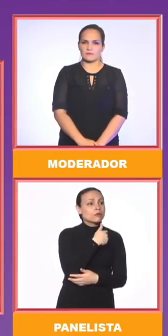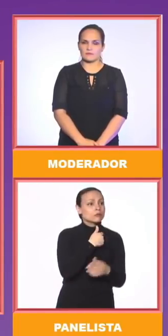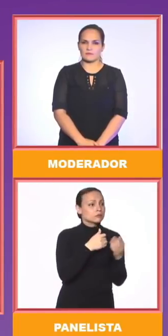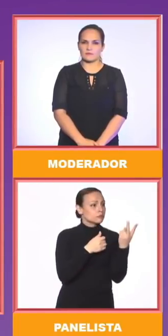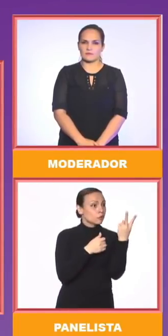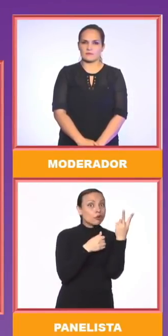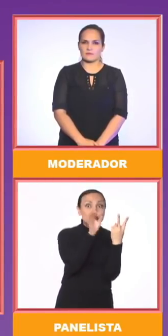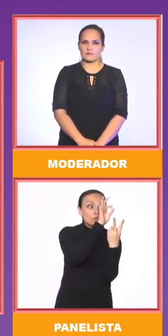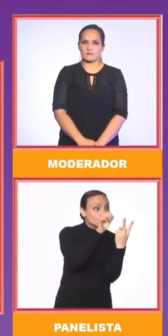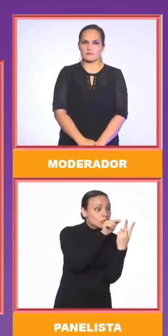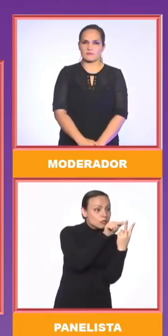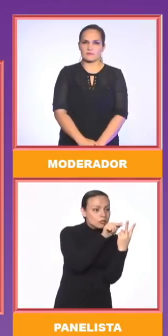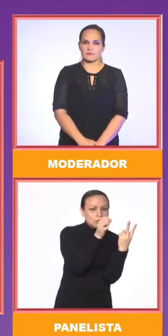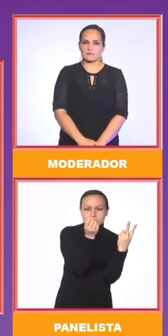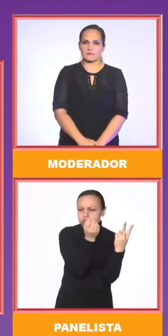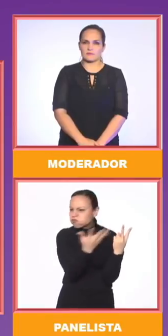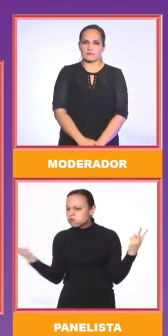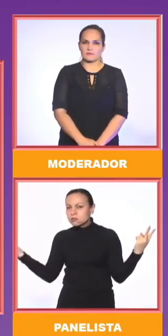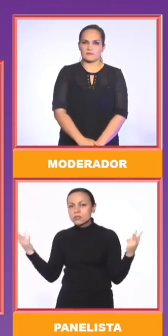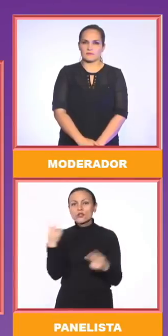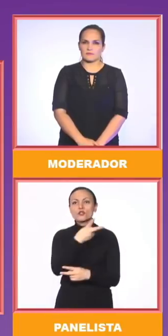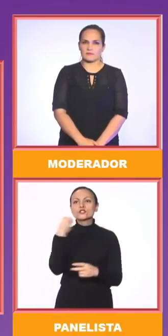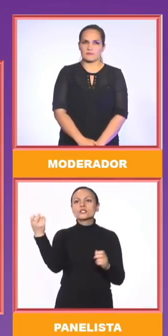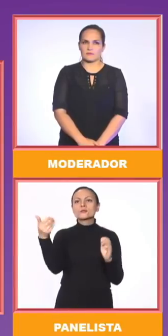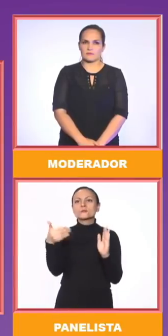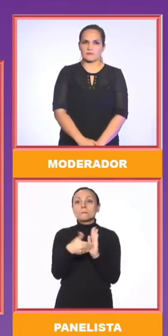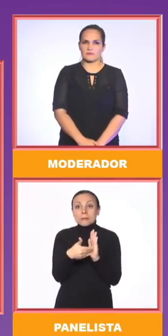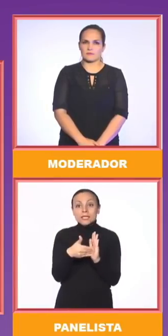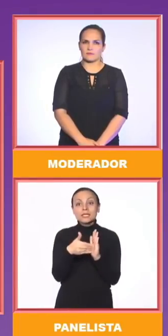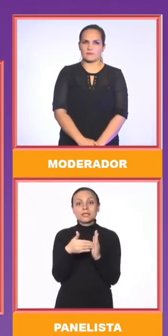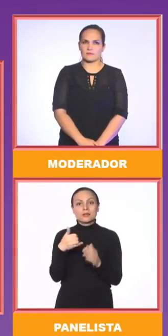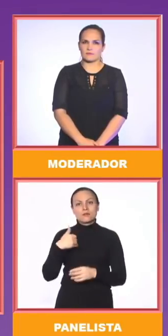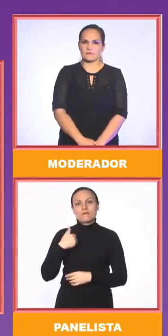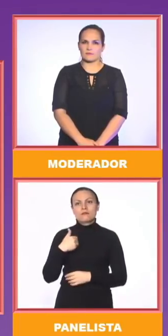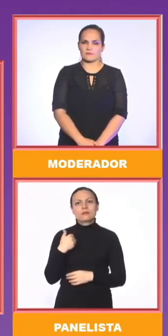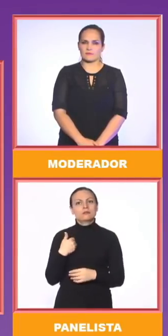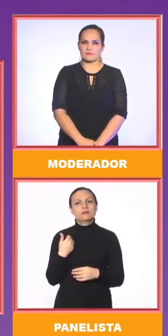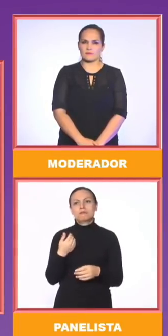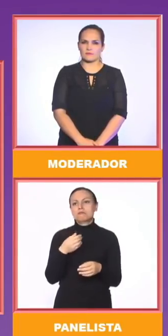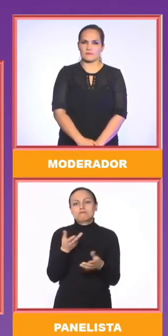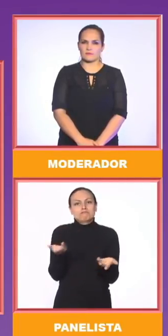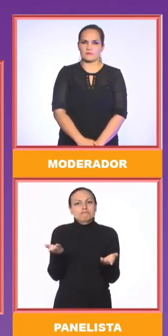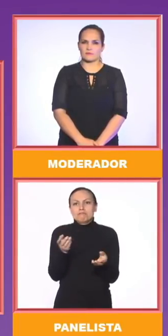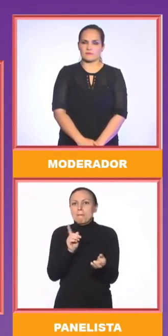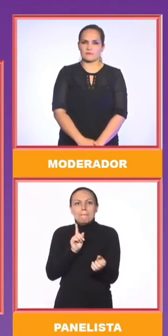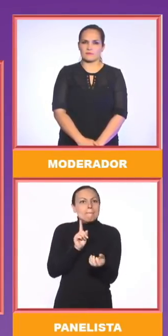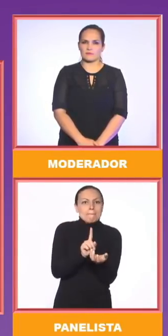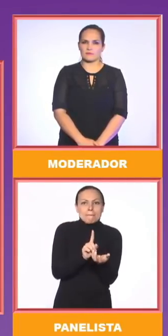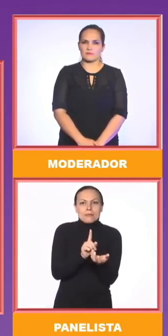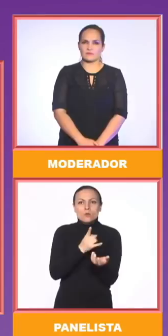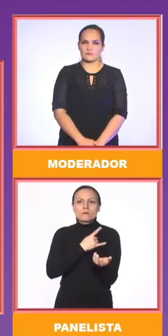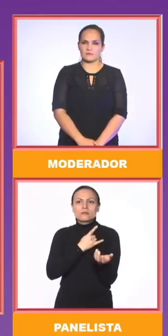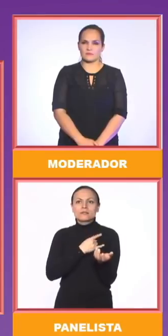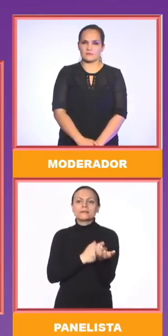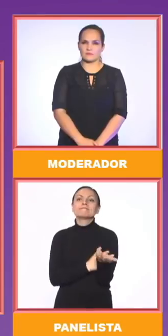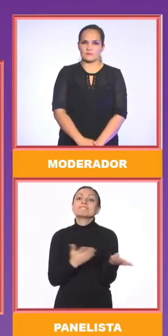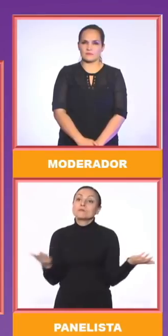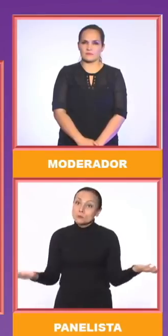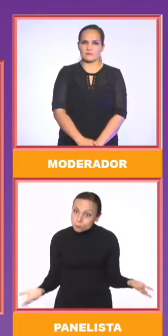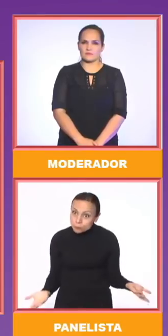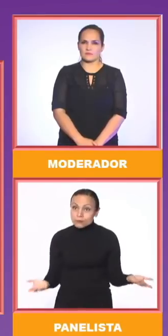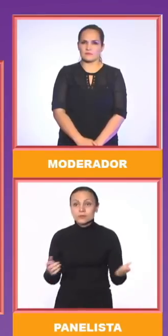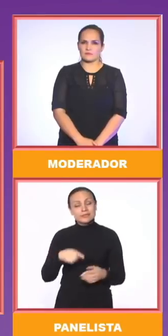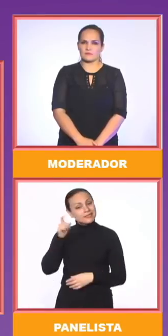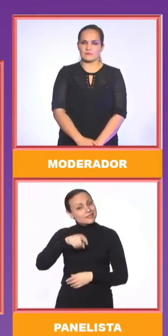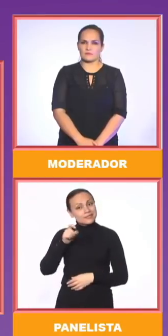ingresar a la universidad. 200.000, cada año, actualmente en todo el país. Entonces necesitamos que la